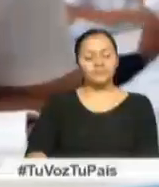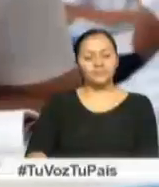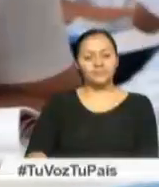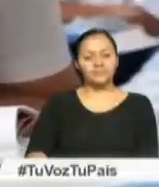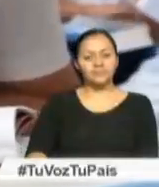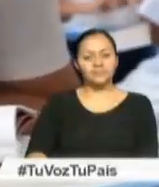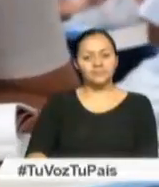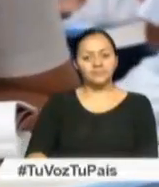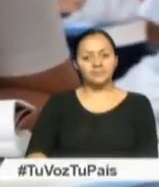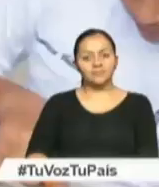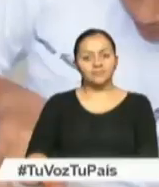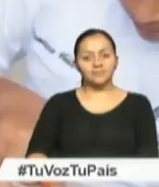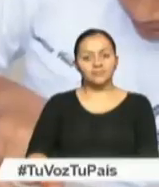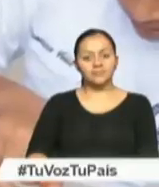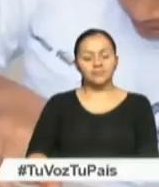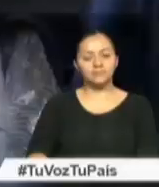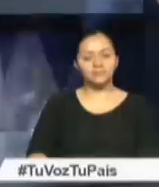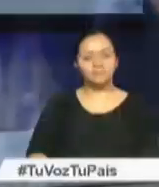Ciudadano